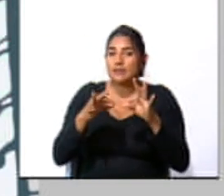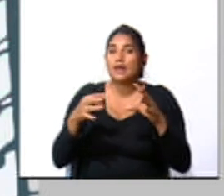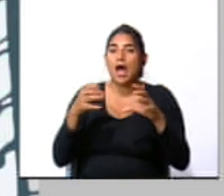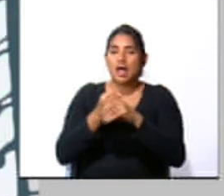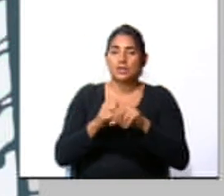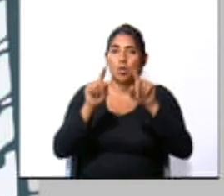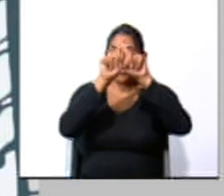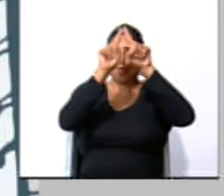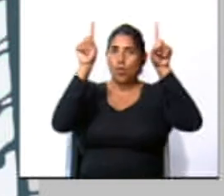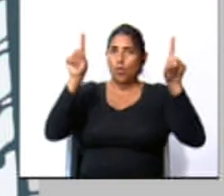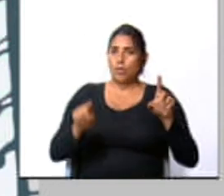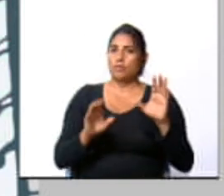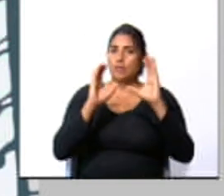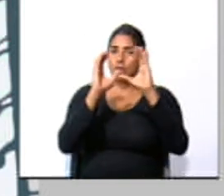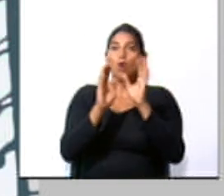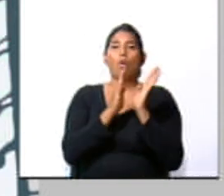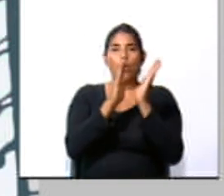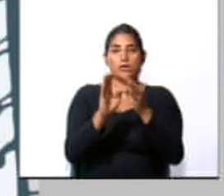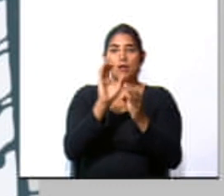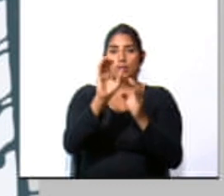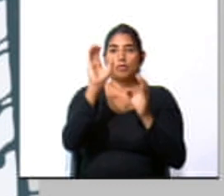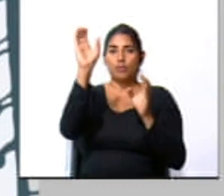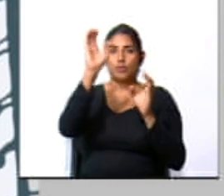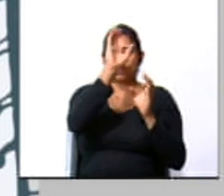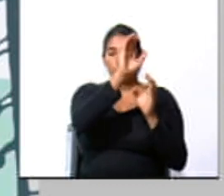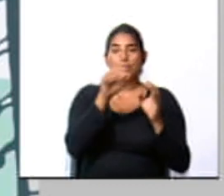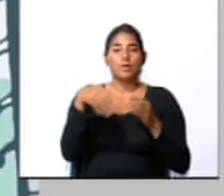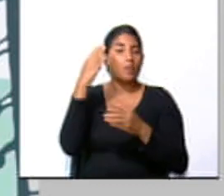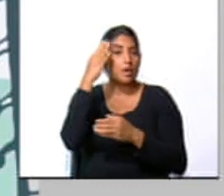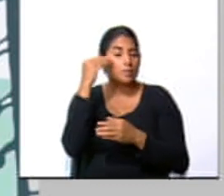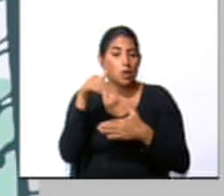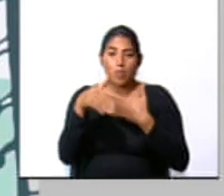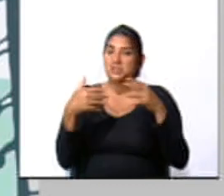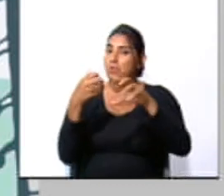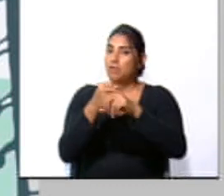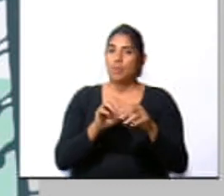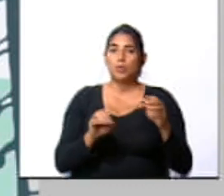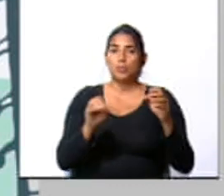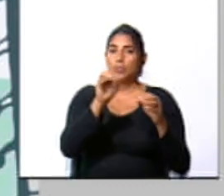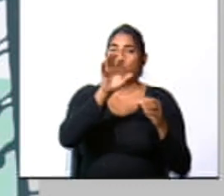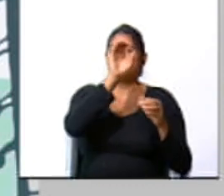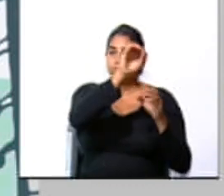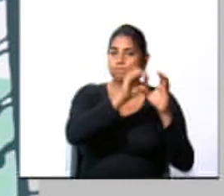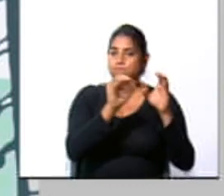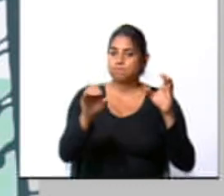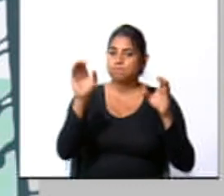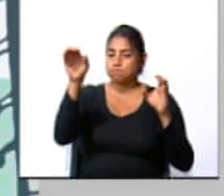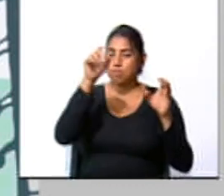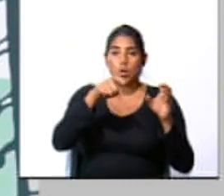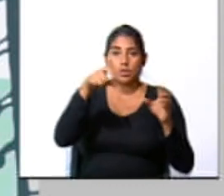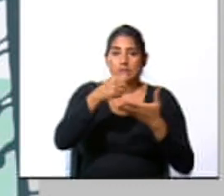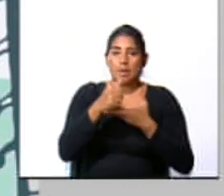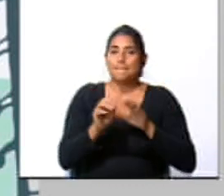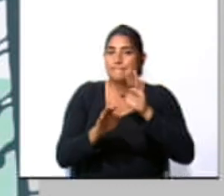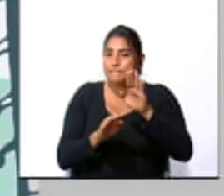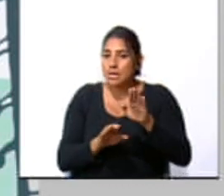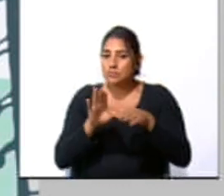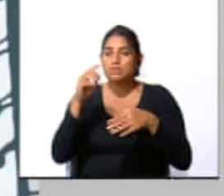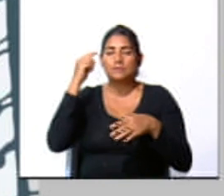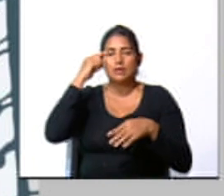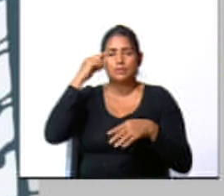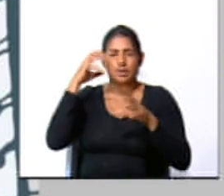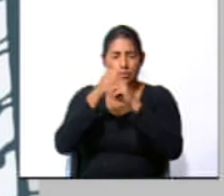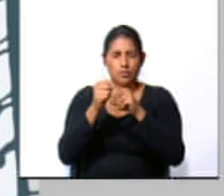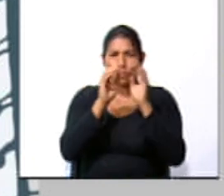un lienzo. Cuando adquieras experiencia será tan automático como manejar y no necesitarás hacerlo porque tu mente lo